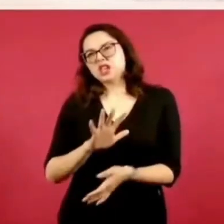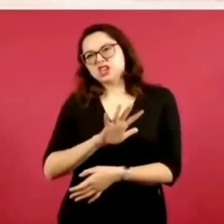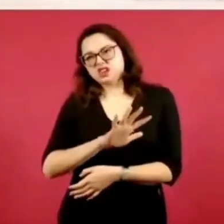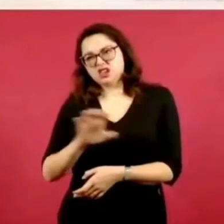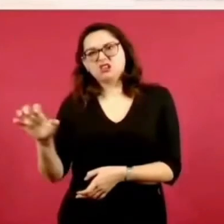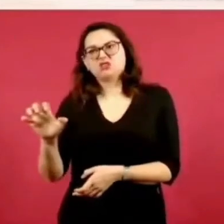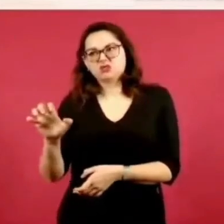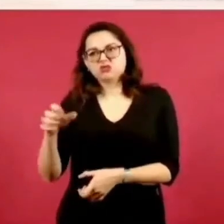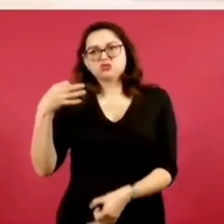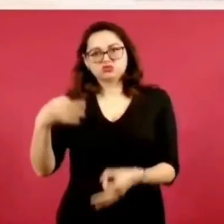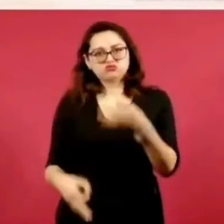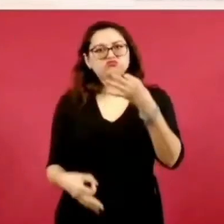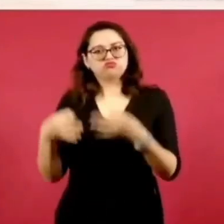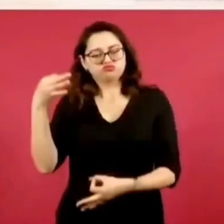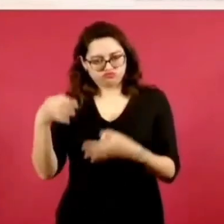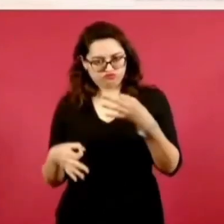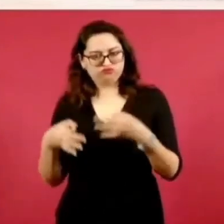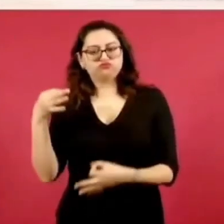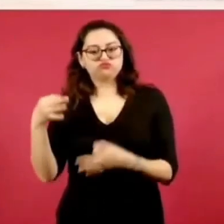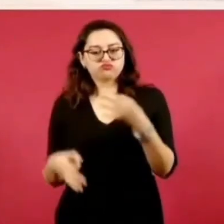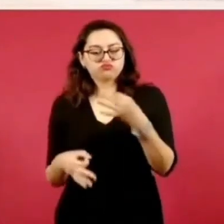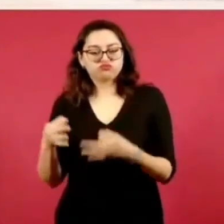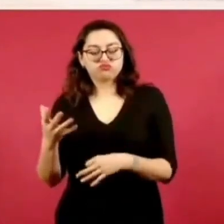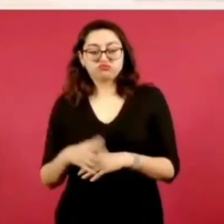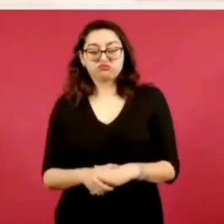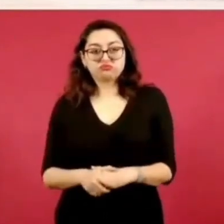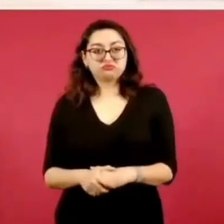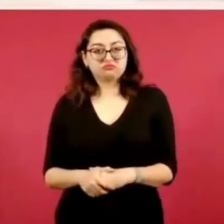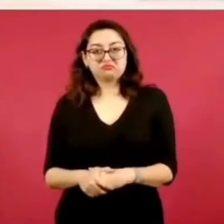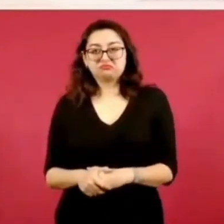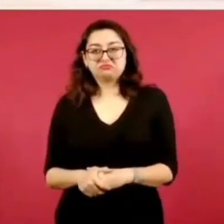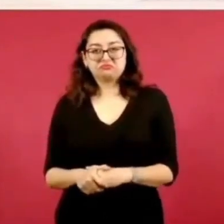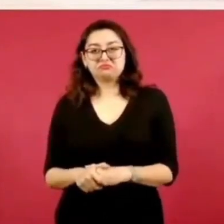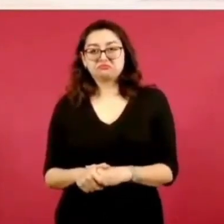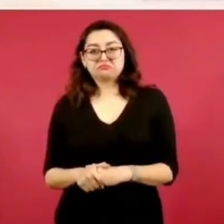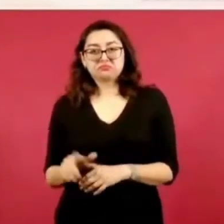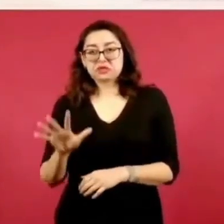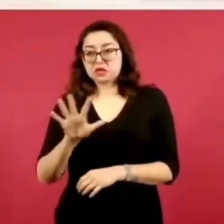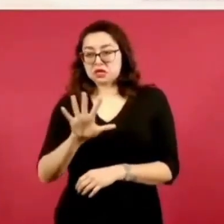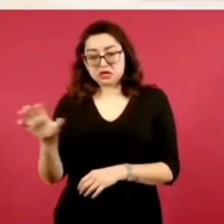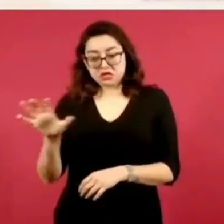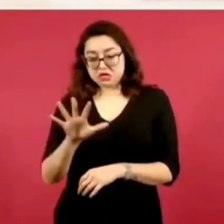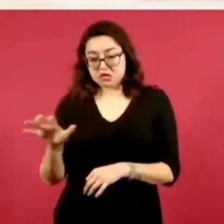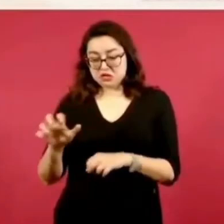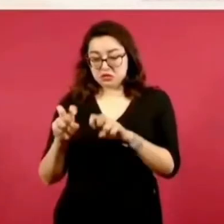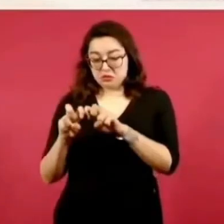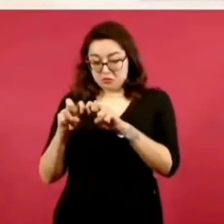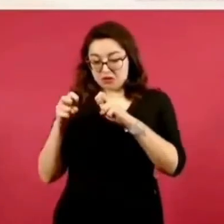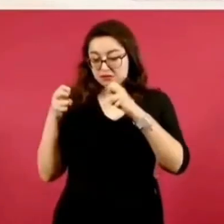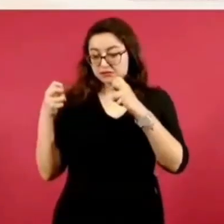quinientos magistrados,